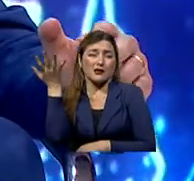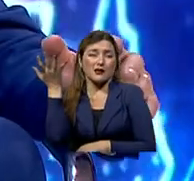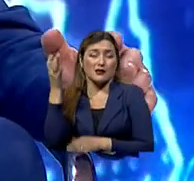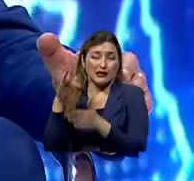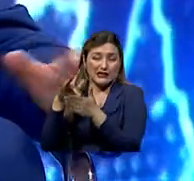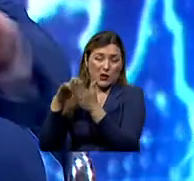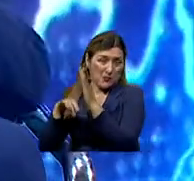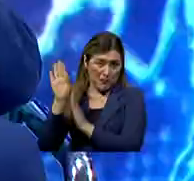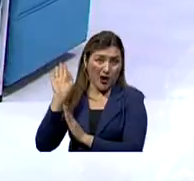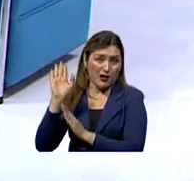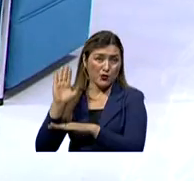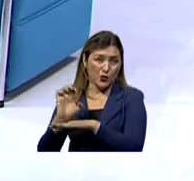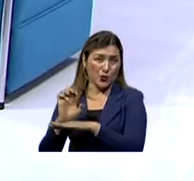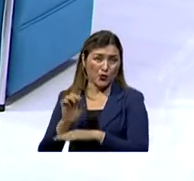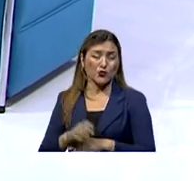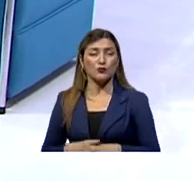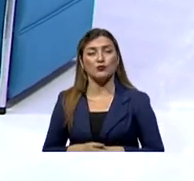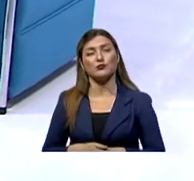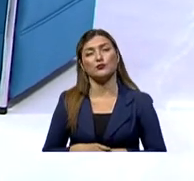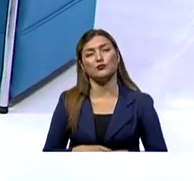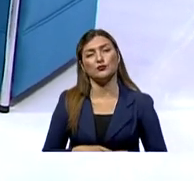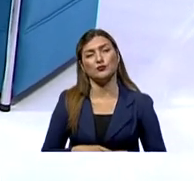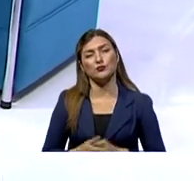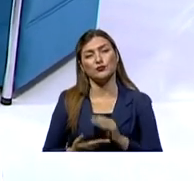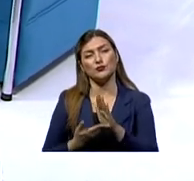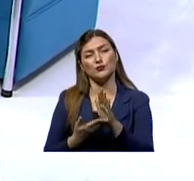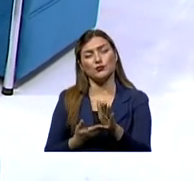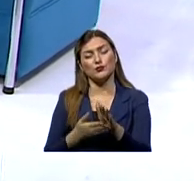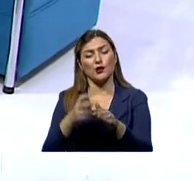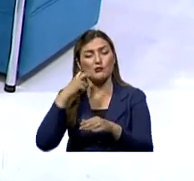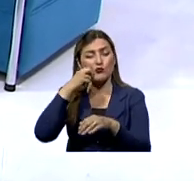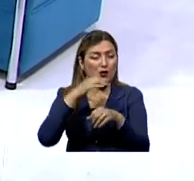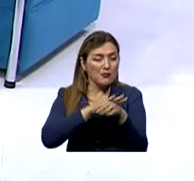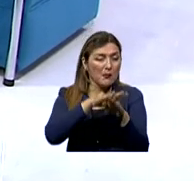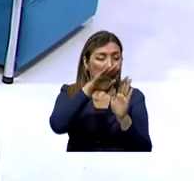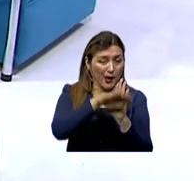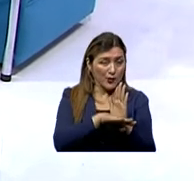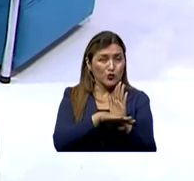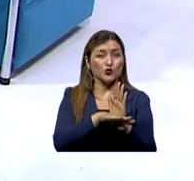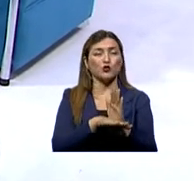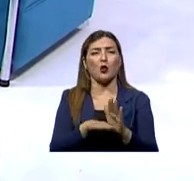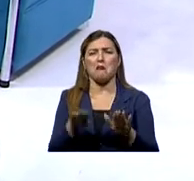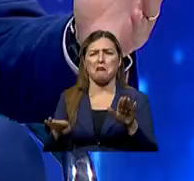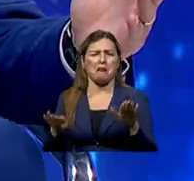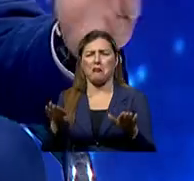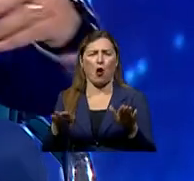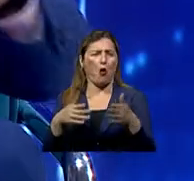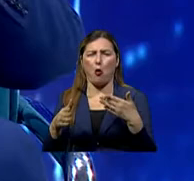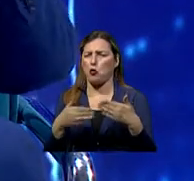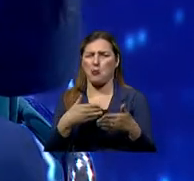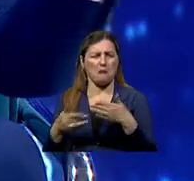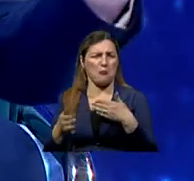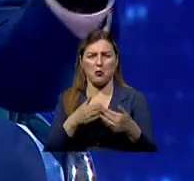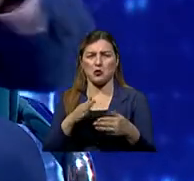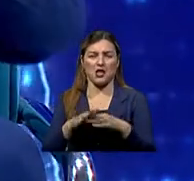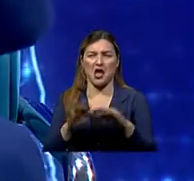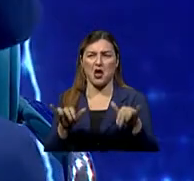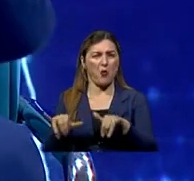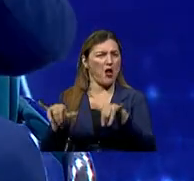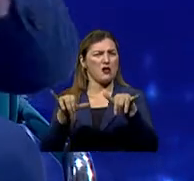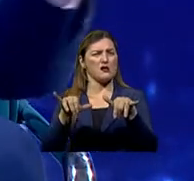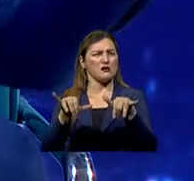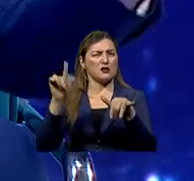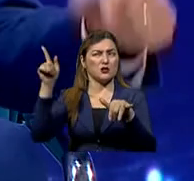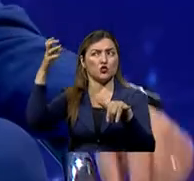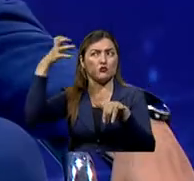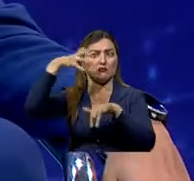riesgo y aquí en el Ecuador el ser mestizo disminuye esa probabilidad o en realidad no tiene nada que ver porque estamos en el Ecuador donde